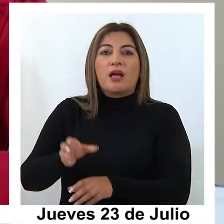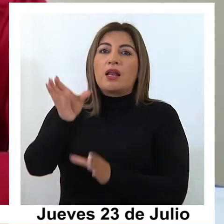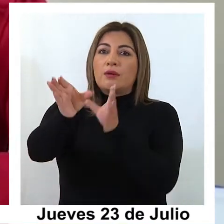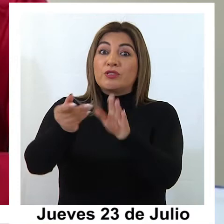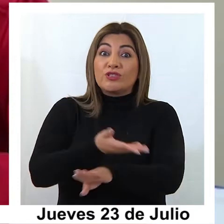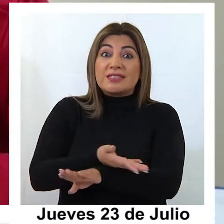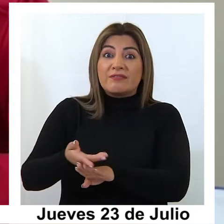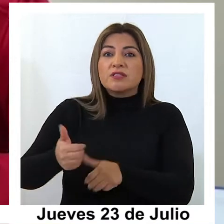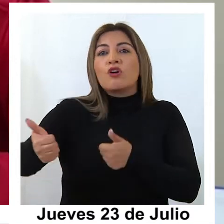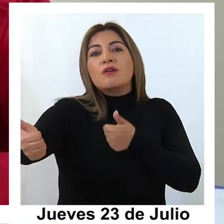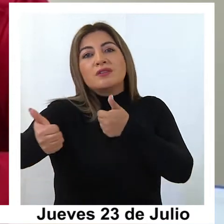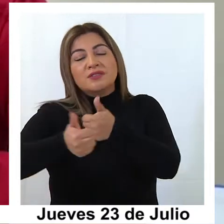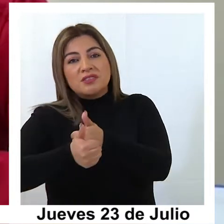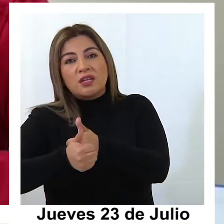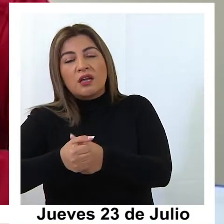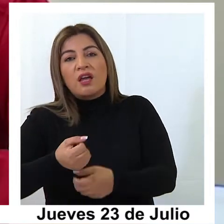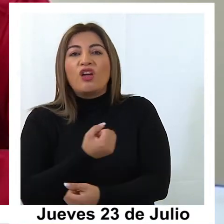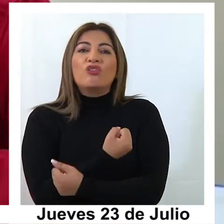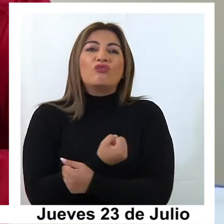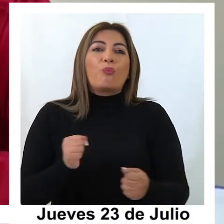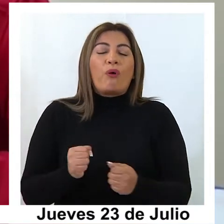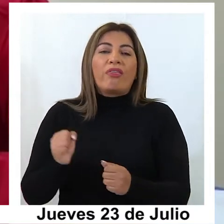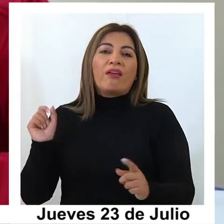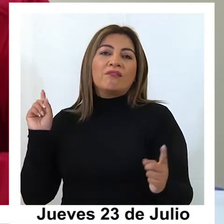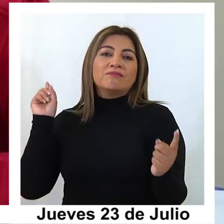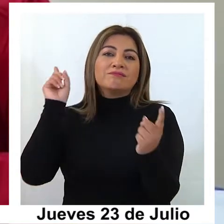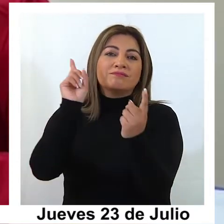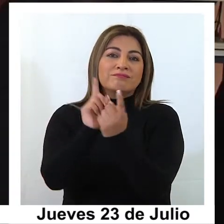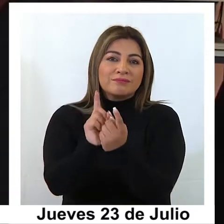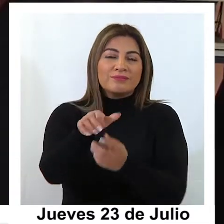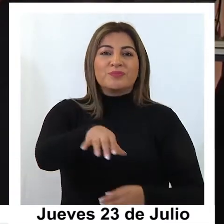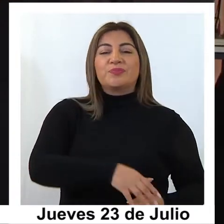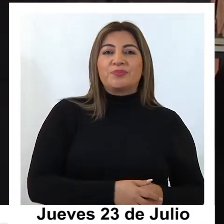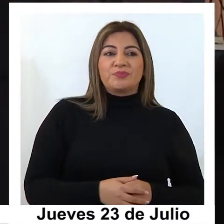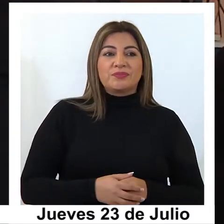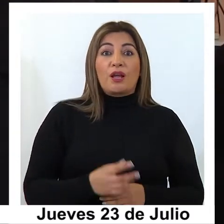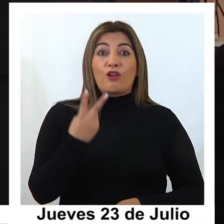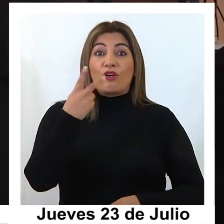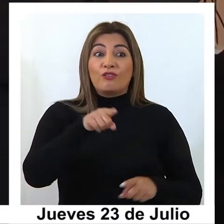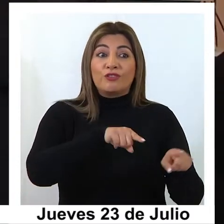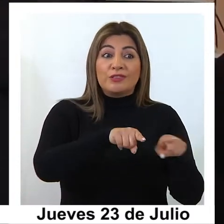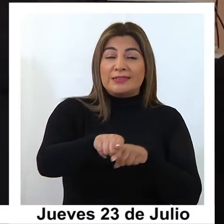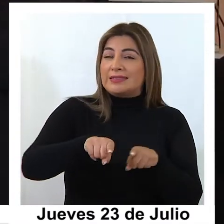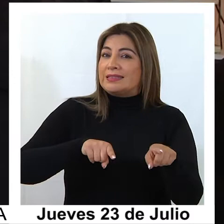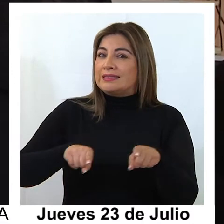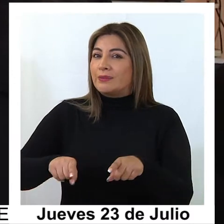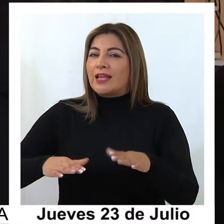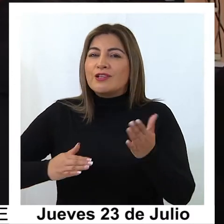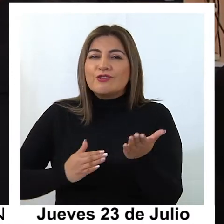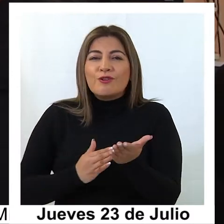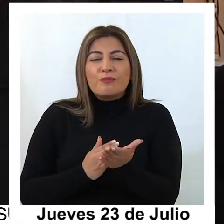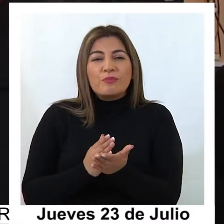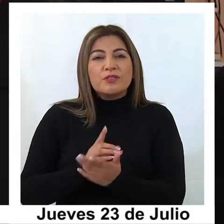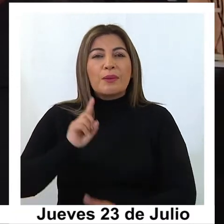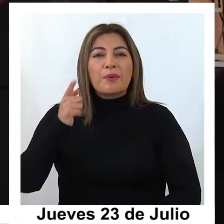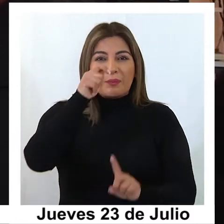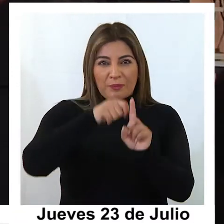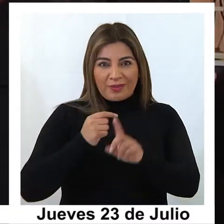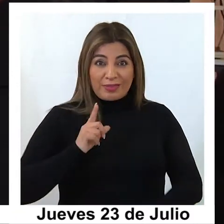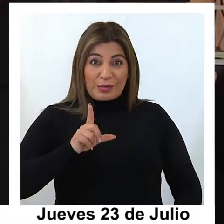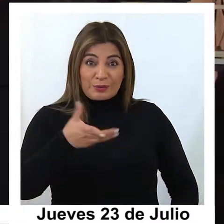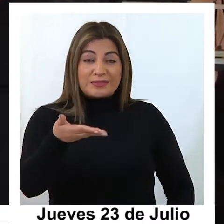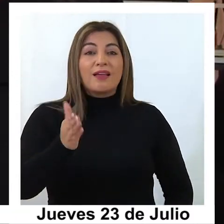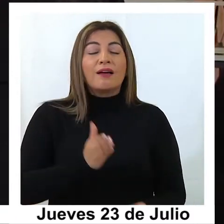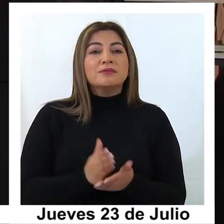nuestro servicio a las personas y que ellas no tengan que desplazarse hacia nuestra oficina. Ambos trámites se encuentran en marcha blanca desde el 1 de junio